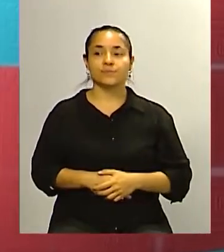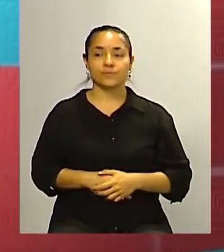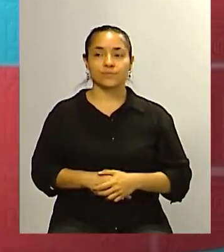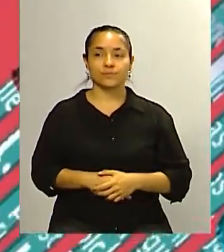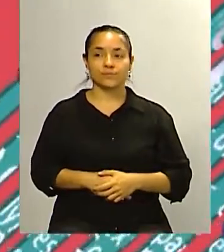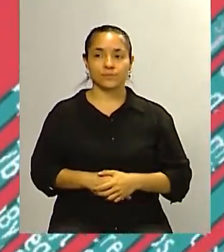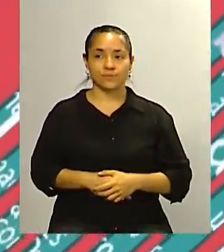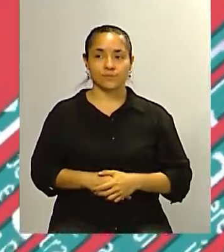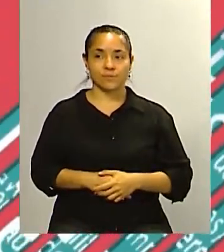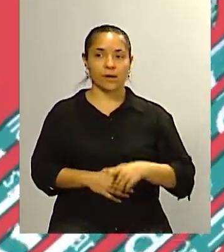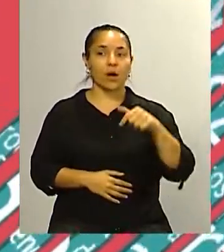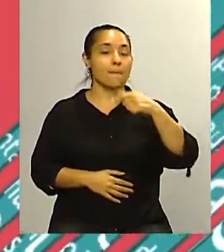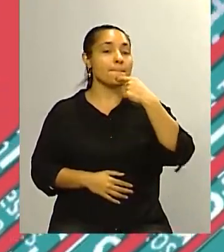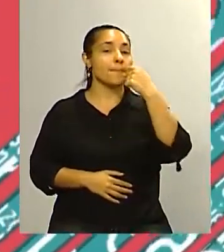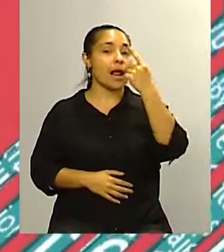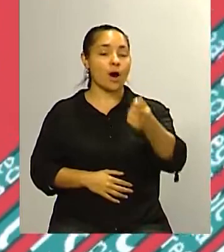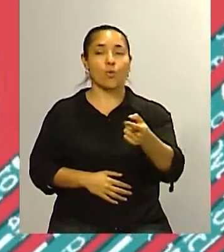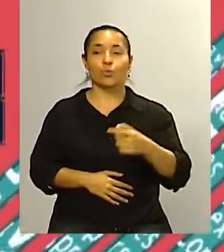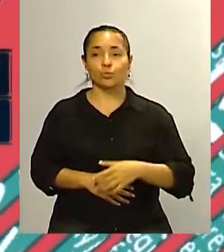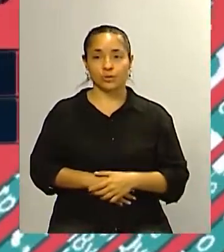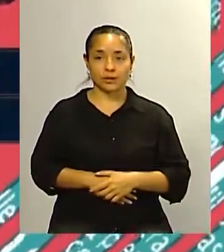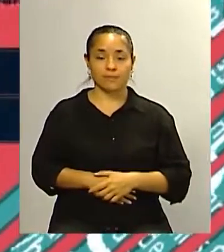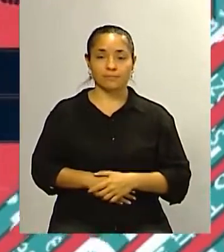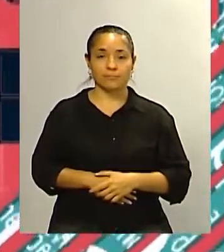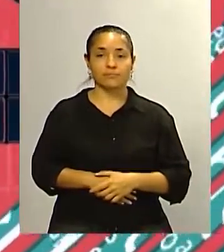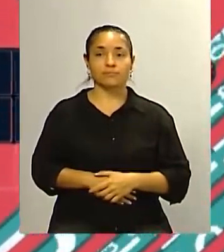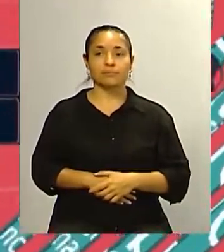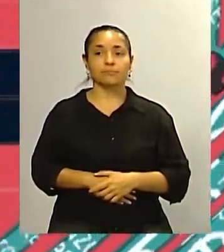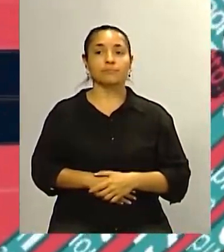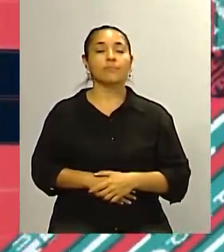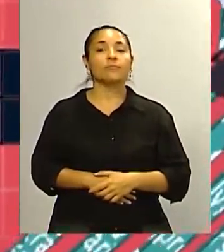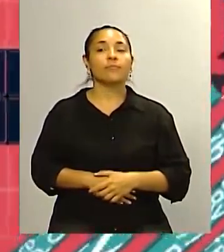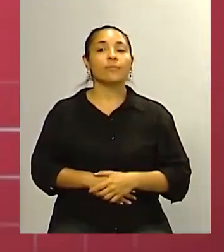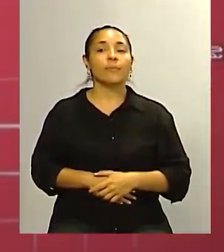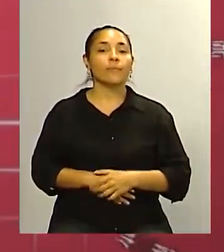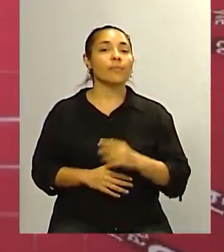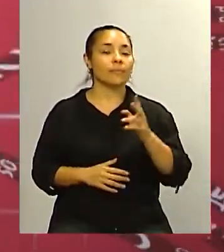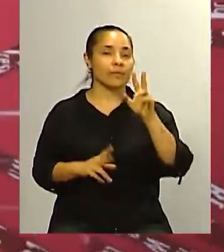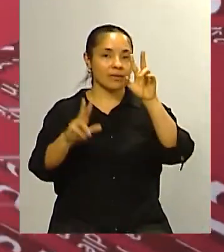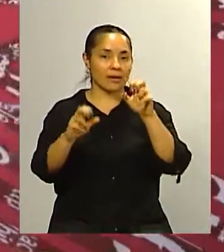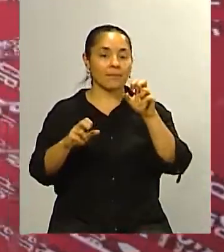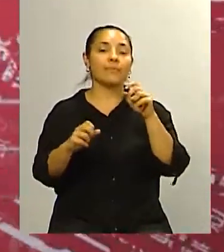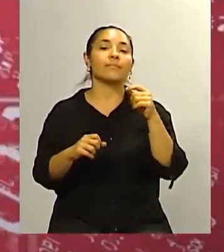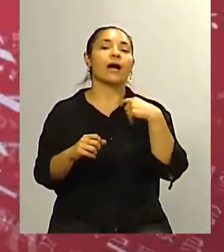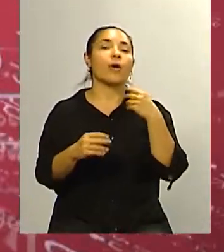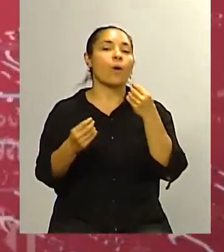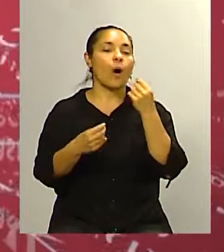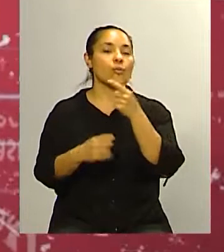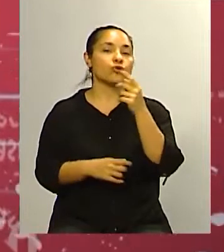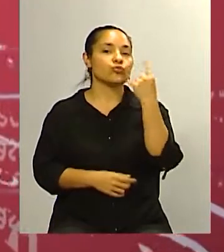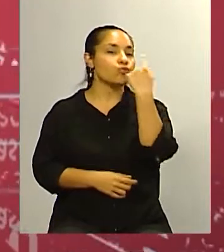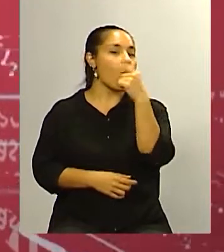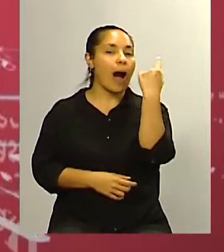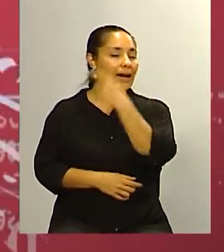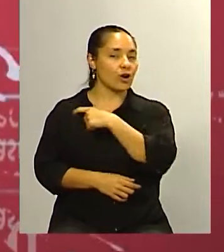la pregunta ahora Rubén es ¿cómo le está yendo? volvemos al tema de la imagen y se me ocurre pensar bueno vos decías la buena imagen para el gobernador Rodolfo Suárez